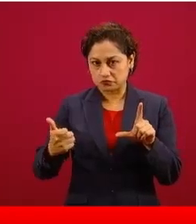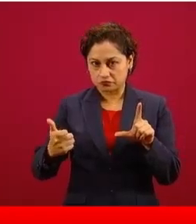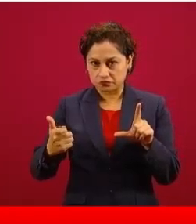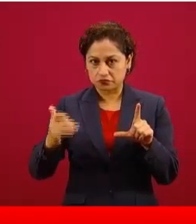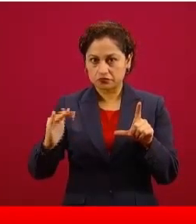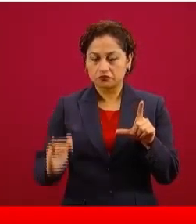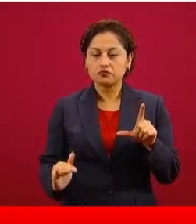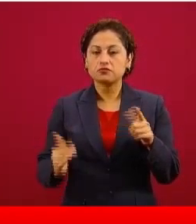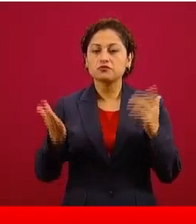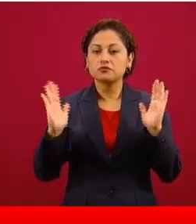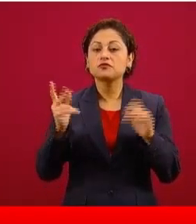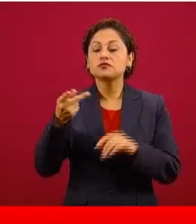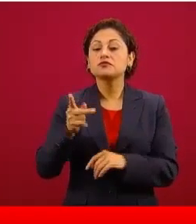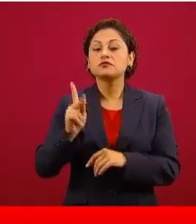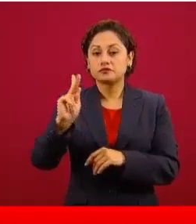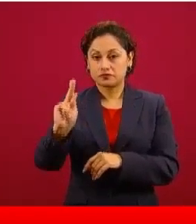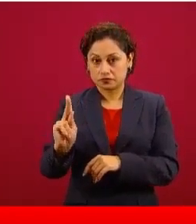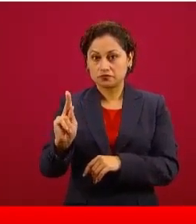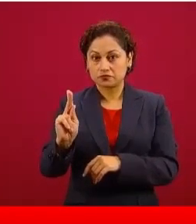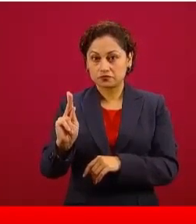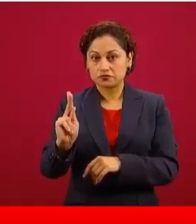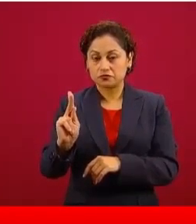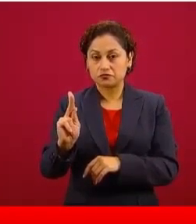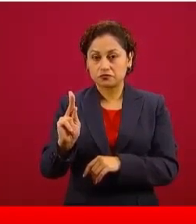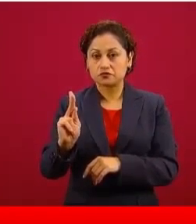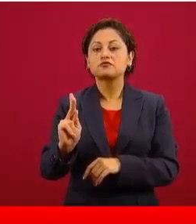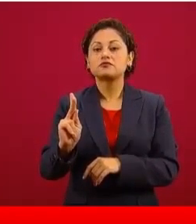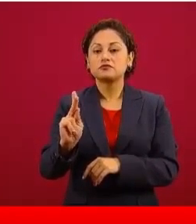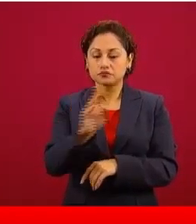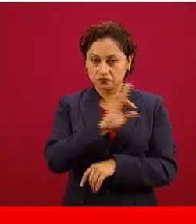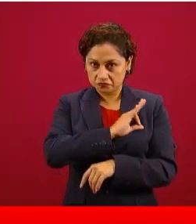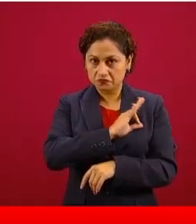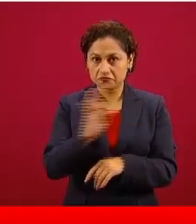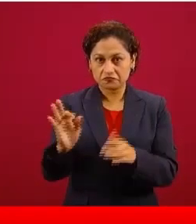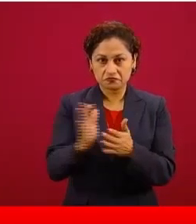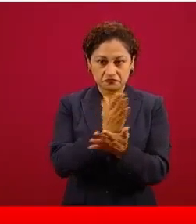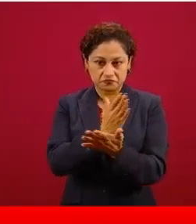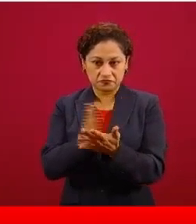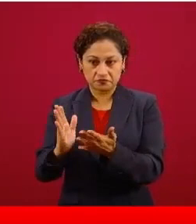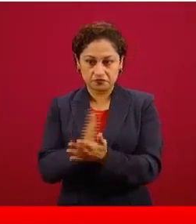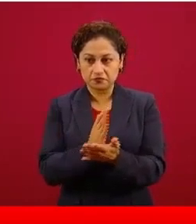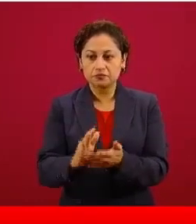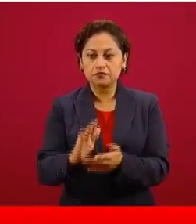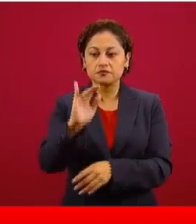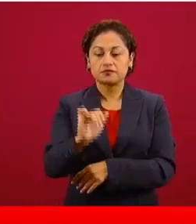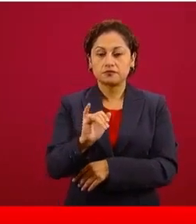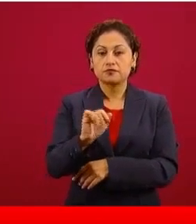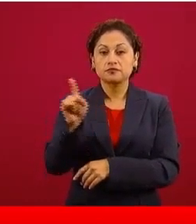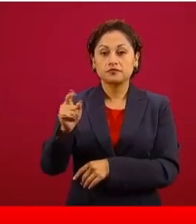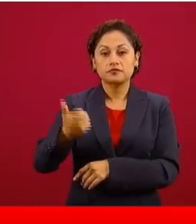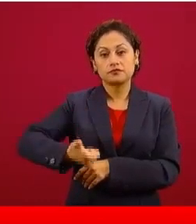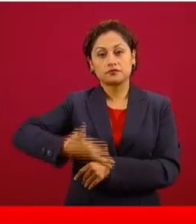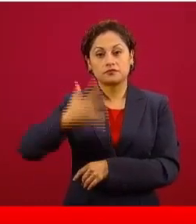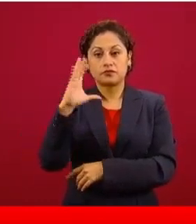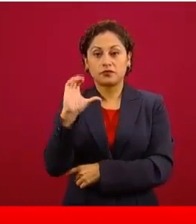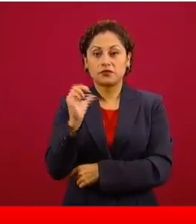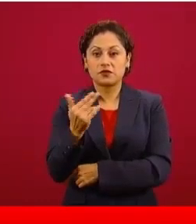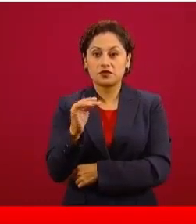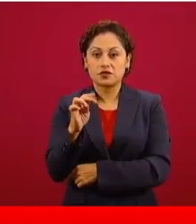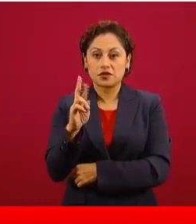sin embargo, de todos modos se puede hacer una diferenciación. Y los más caros siguen siendo Chevron,